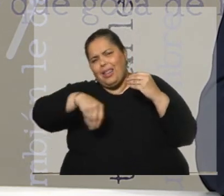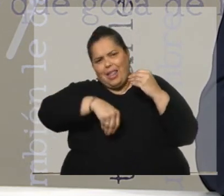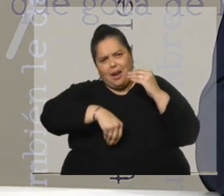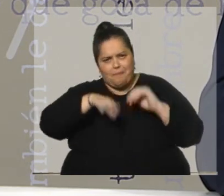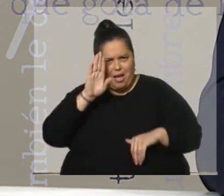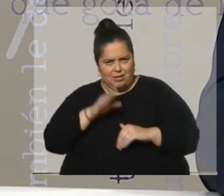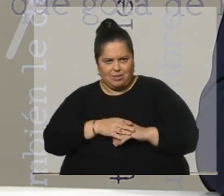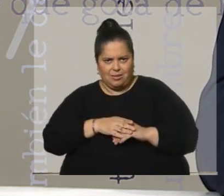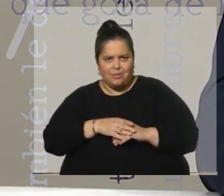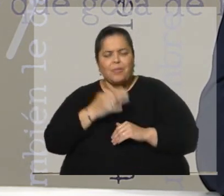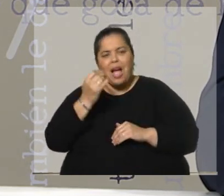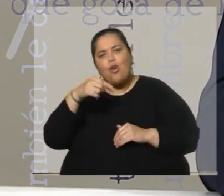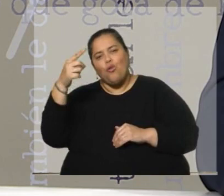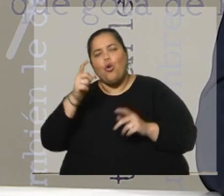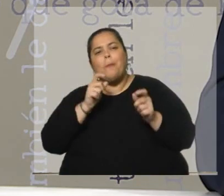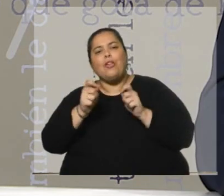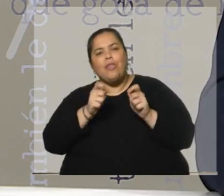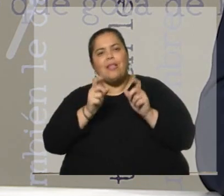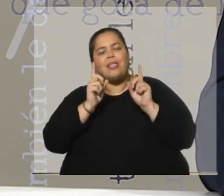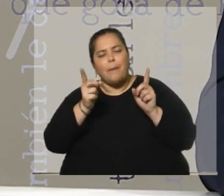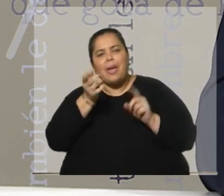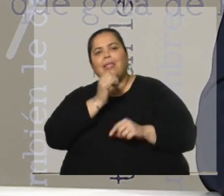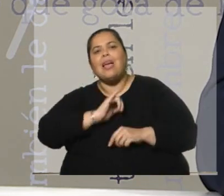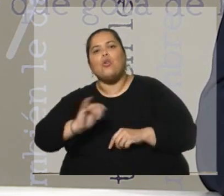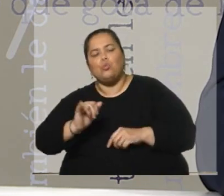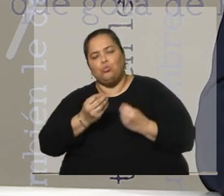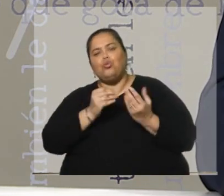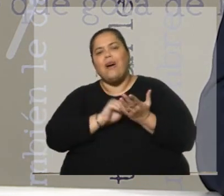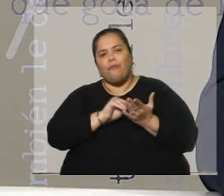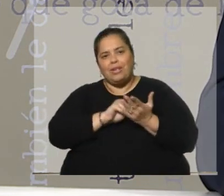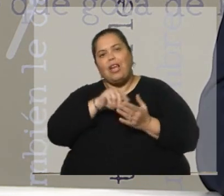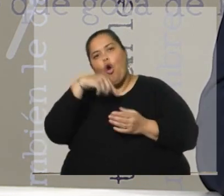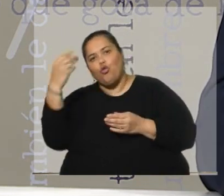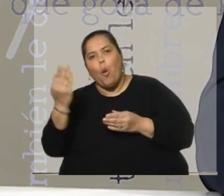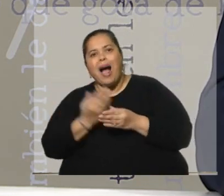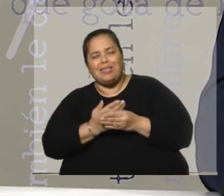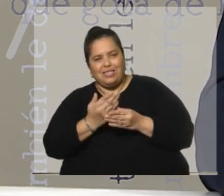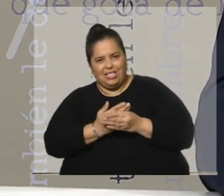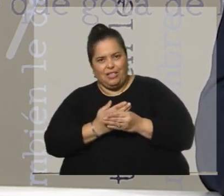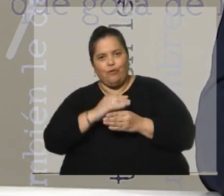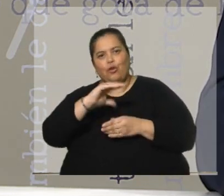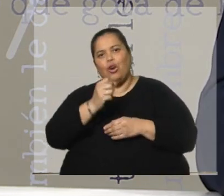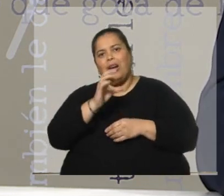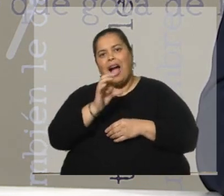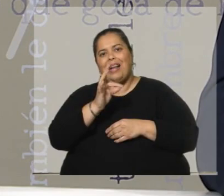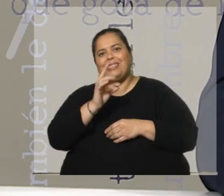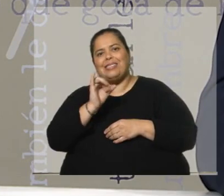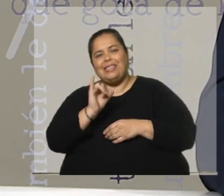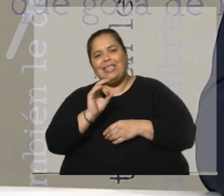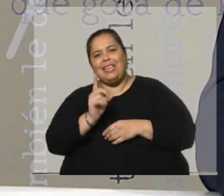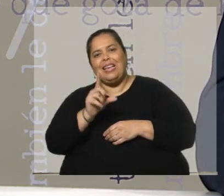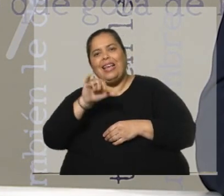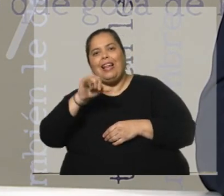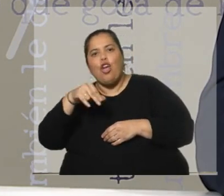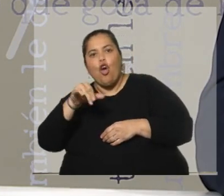ejemplo, ha denunciado reiteradamente el archivo Castiglioni, con autorización judicial todavía no pudo llegar